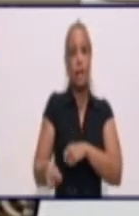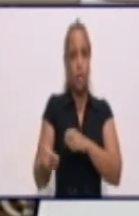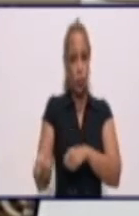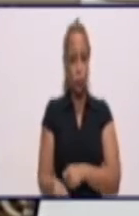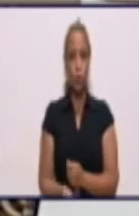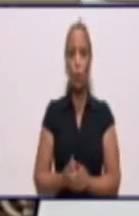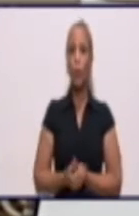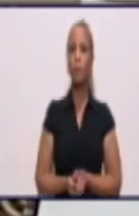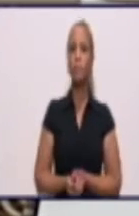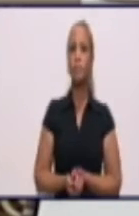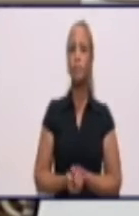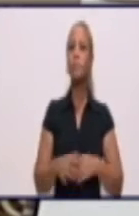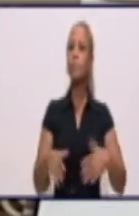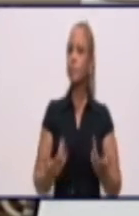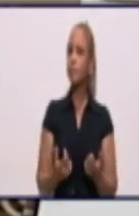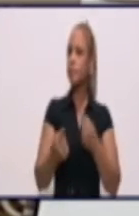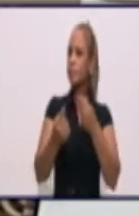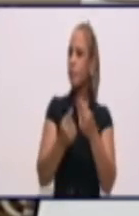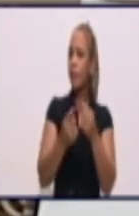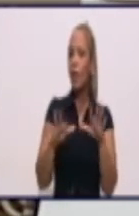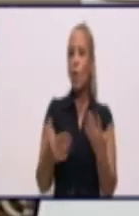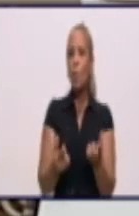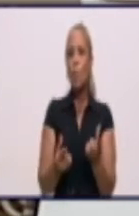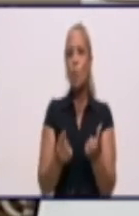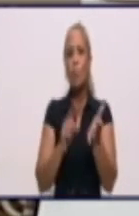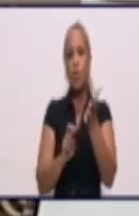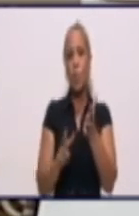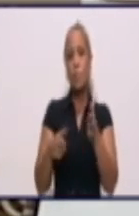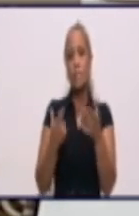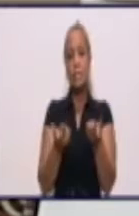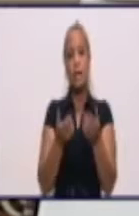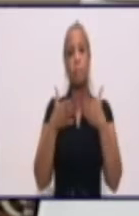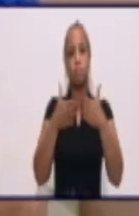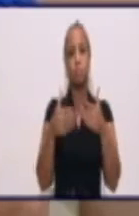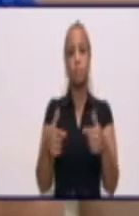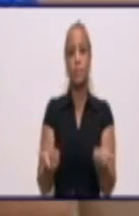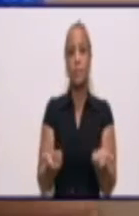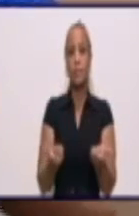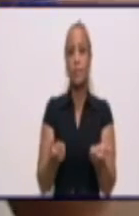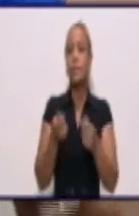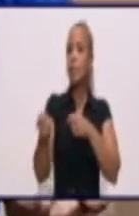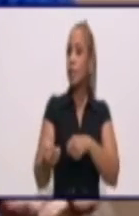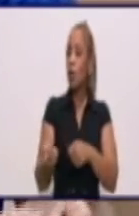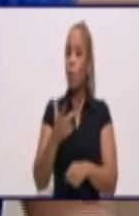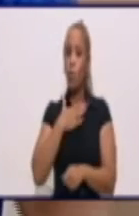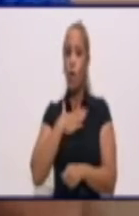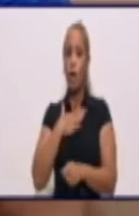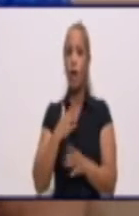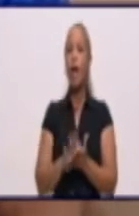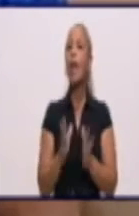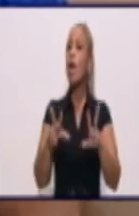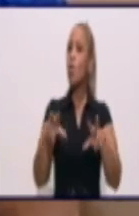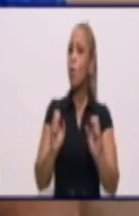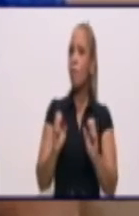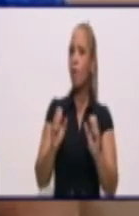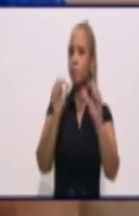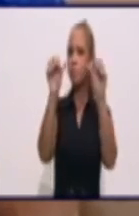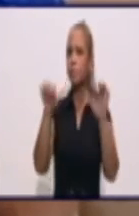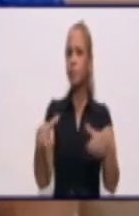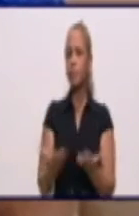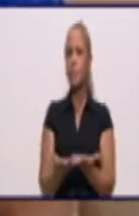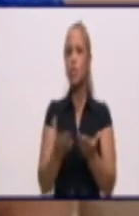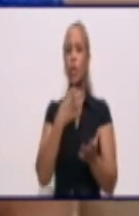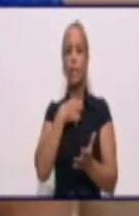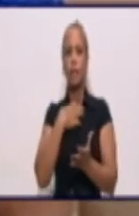va a estar muy pegada a una provincia tan agrícola como la nuestra. ¿Es la misma sección que ya teníamos antes del Esa misma